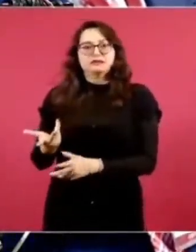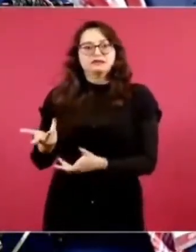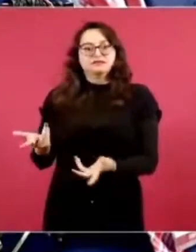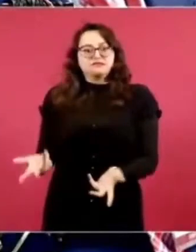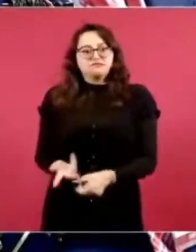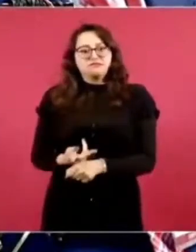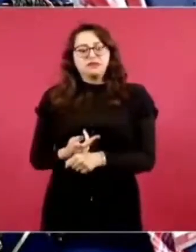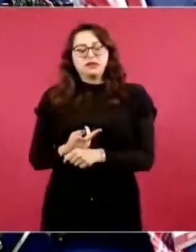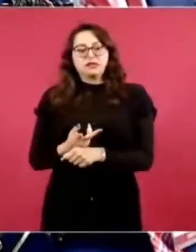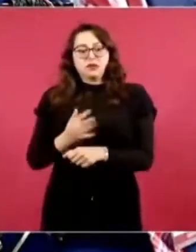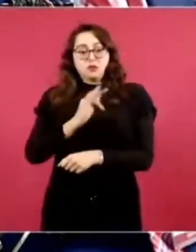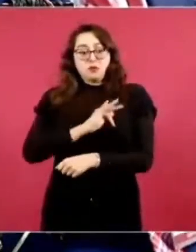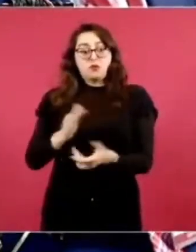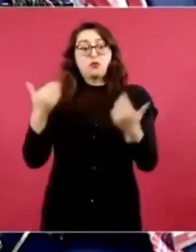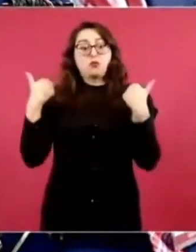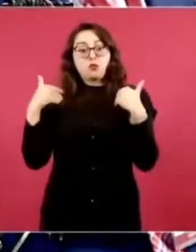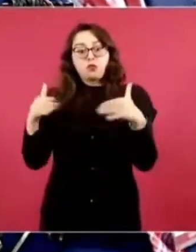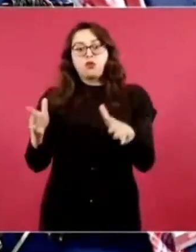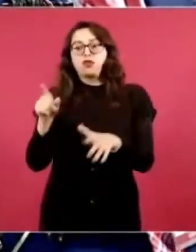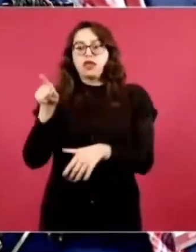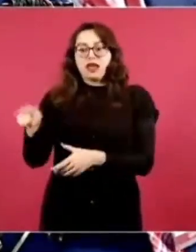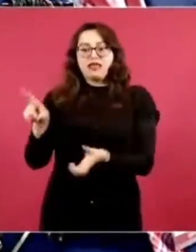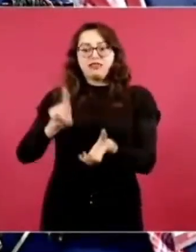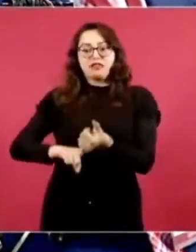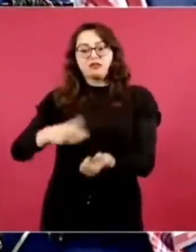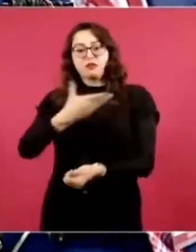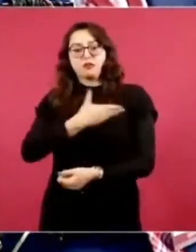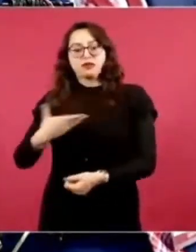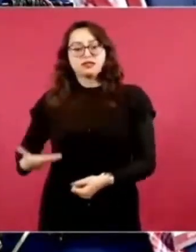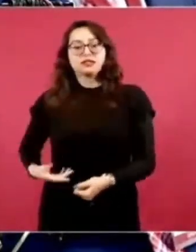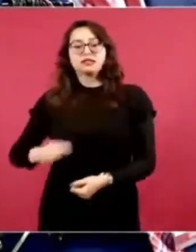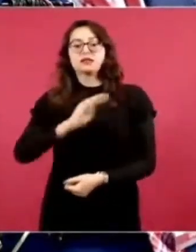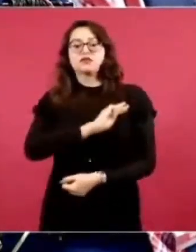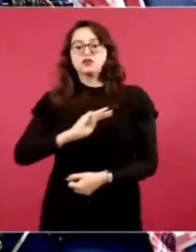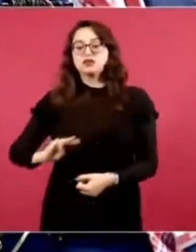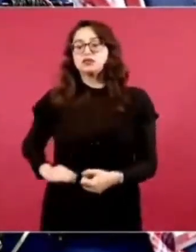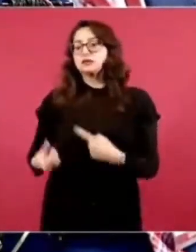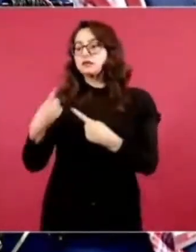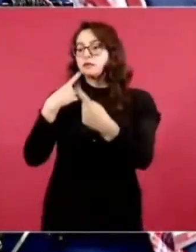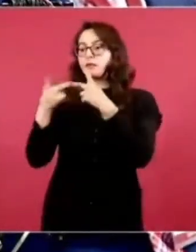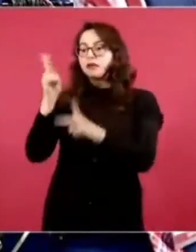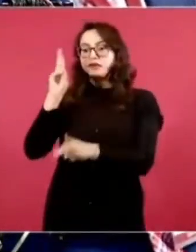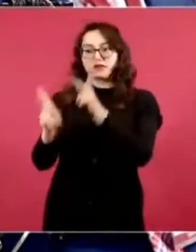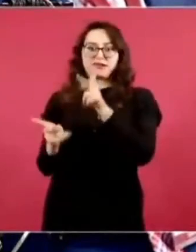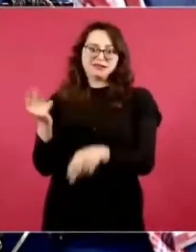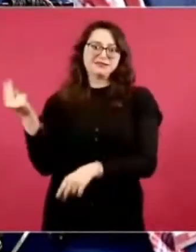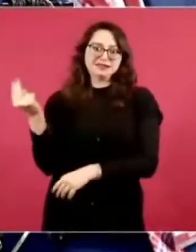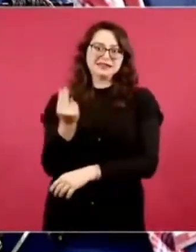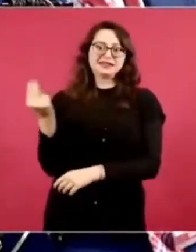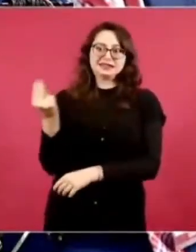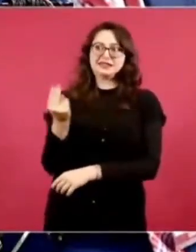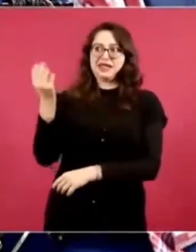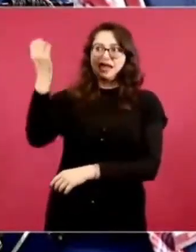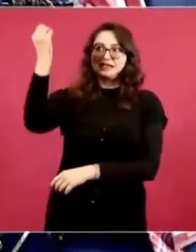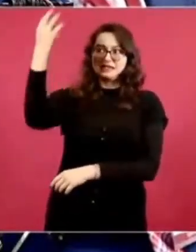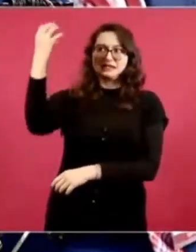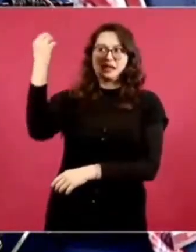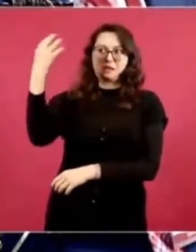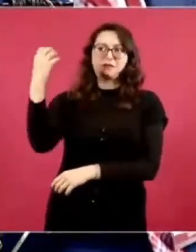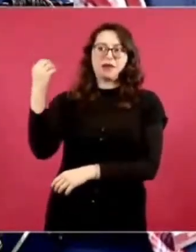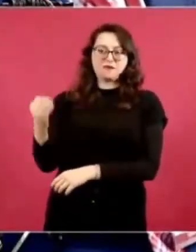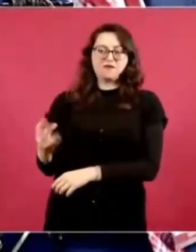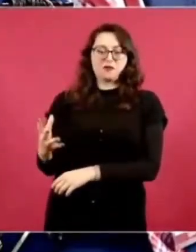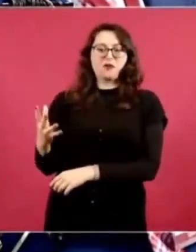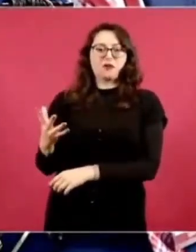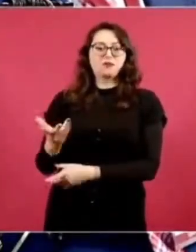sí hay posibilidades de que usted platicara con el presidente municipal al respecto, si se pudiera poner en algunas arterias principales